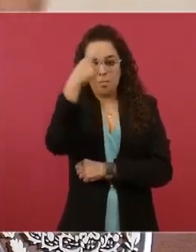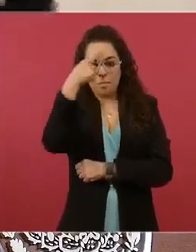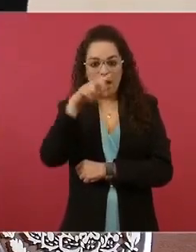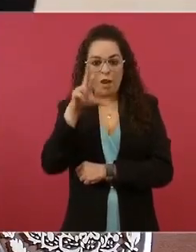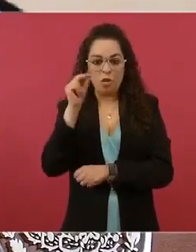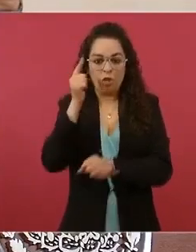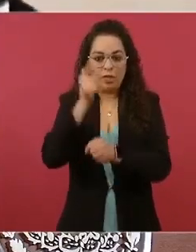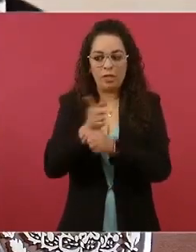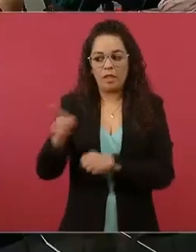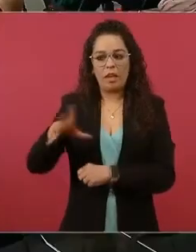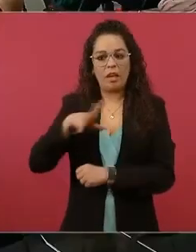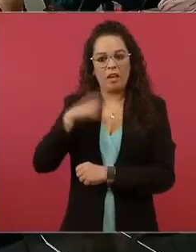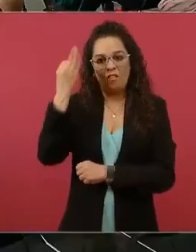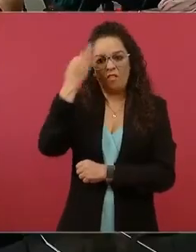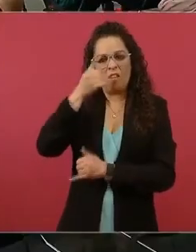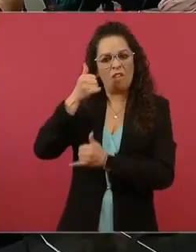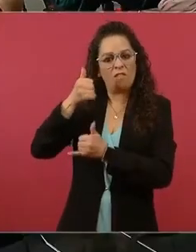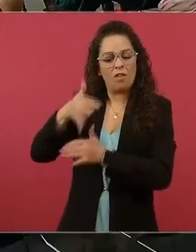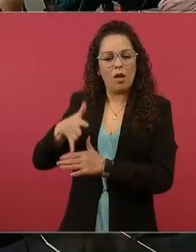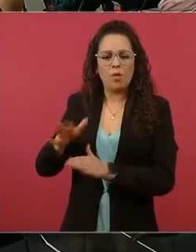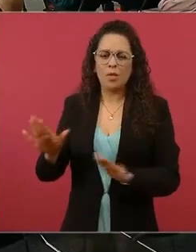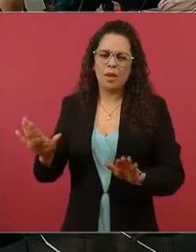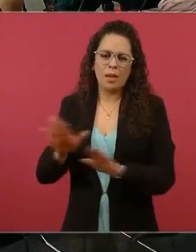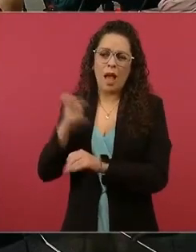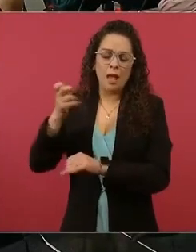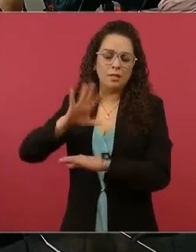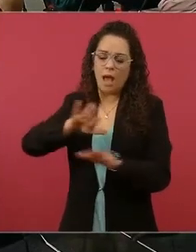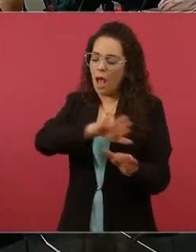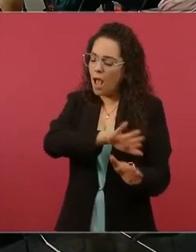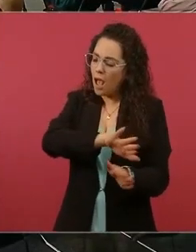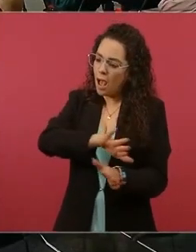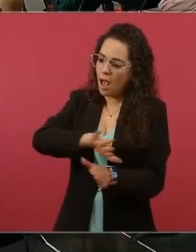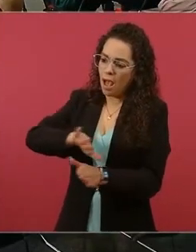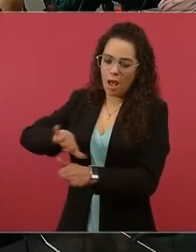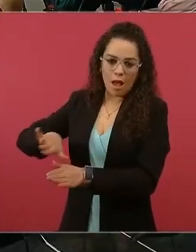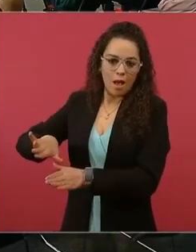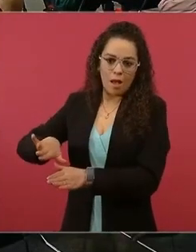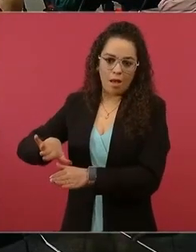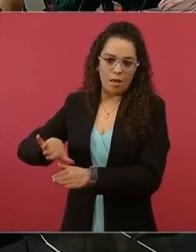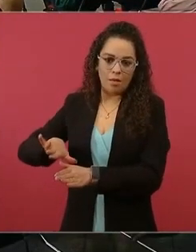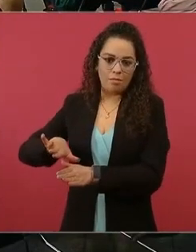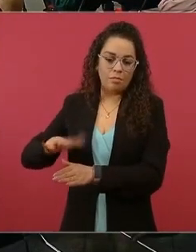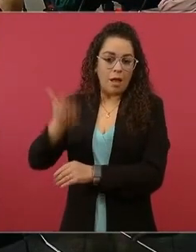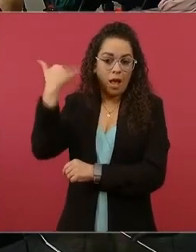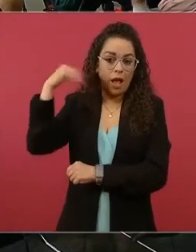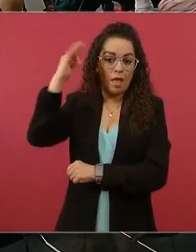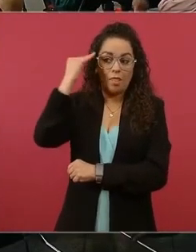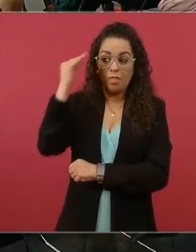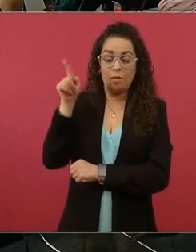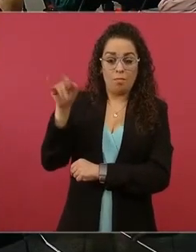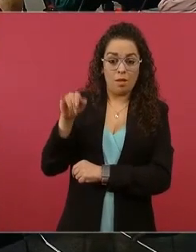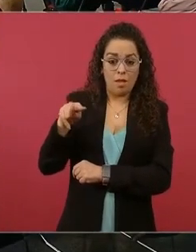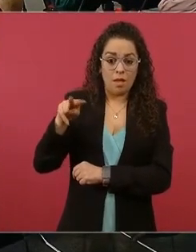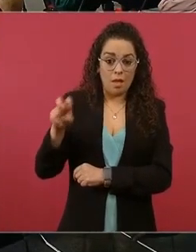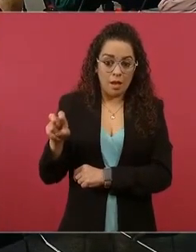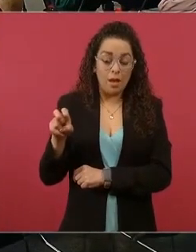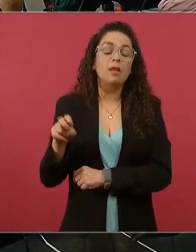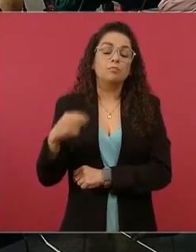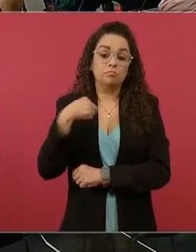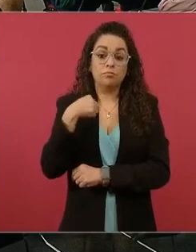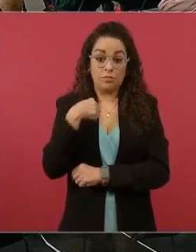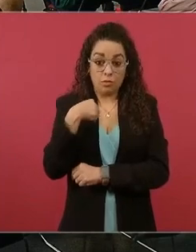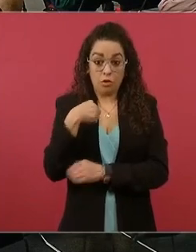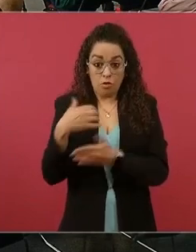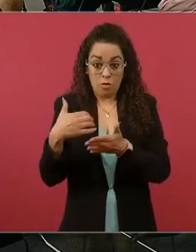No del INE que había cuando nos robaron la presidencia en el